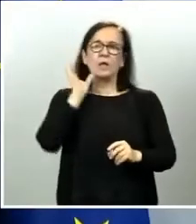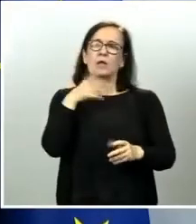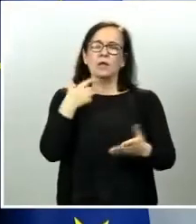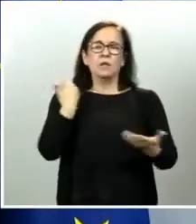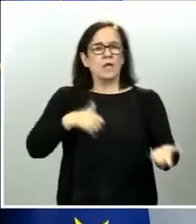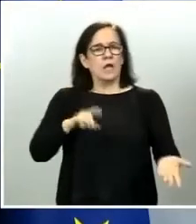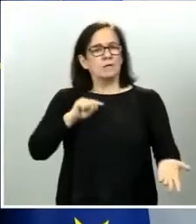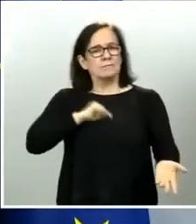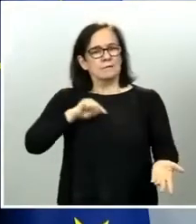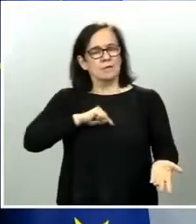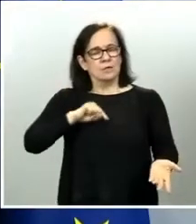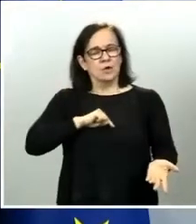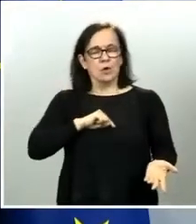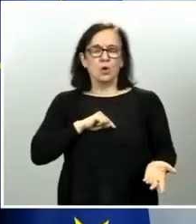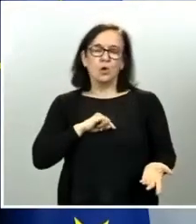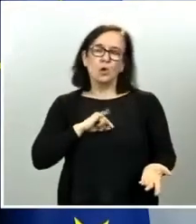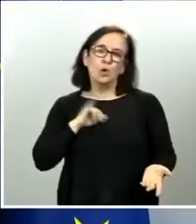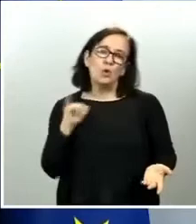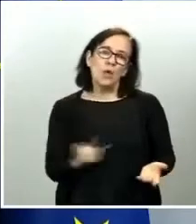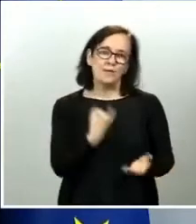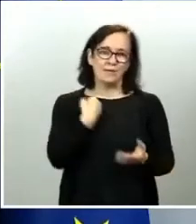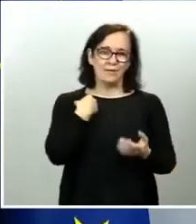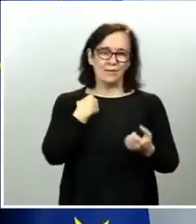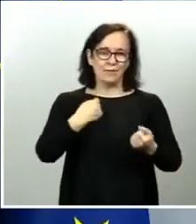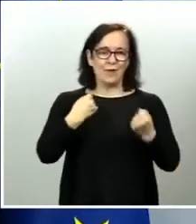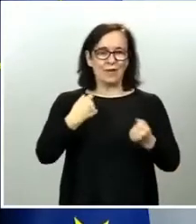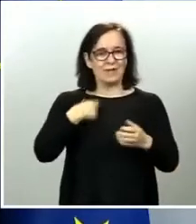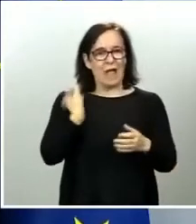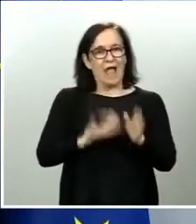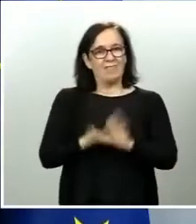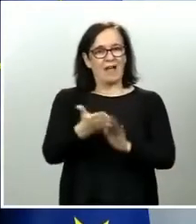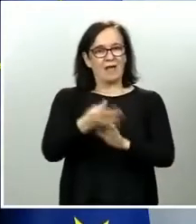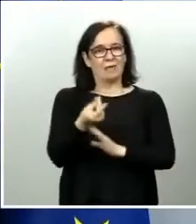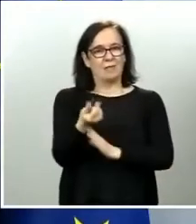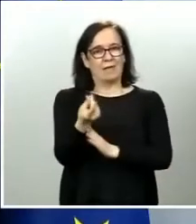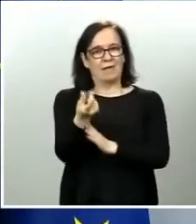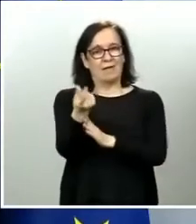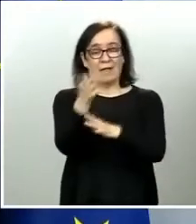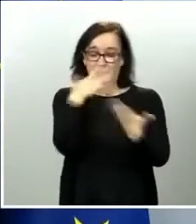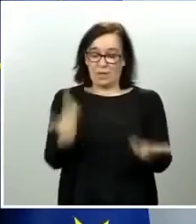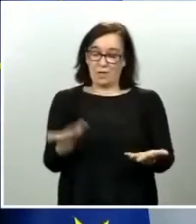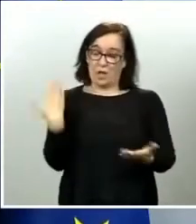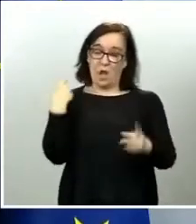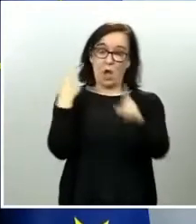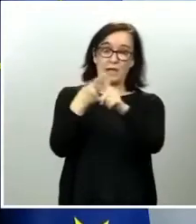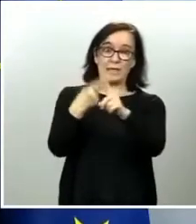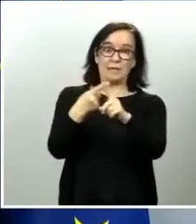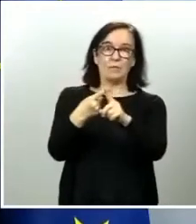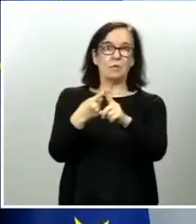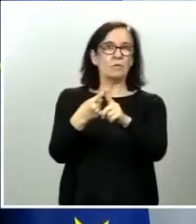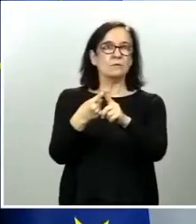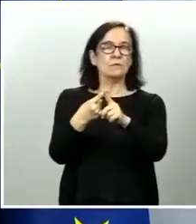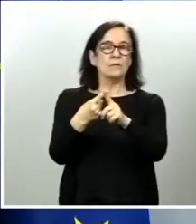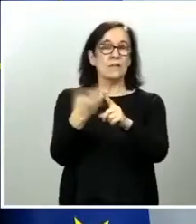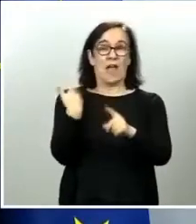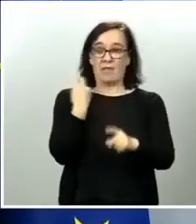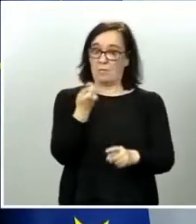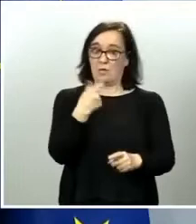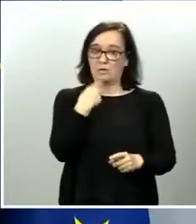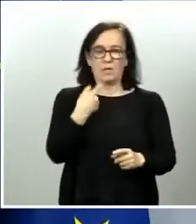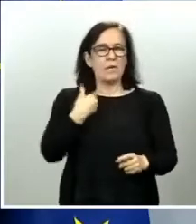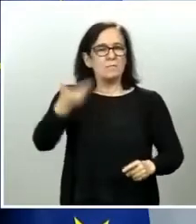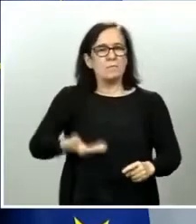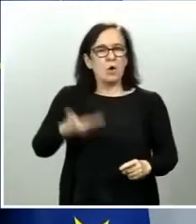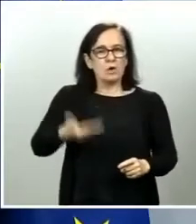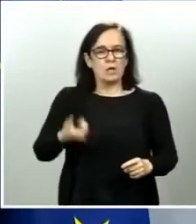fuerzas, pero cuando el objetivo y como decía hace medio minuto es tan importante, es tan relevante para